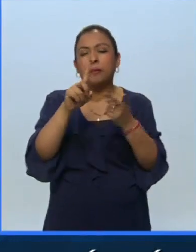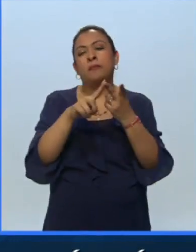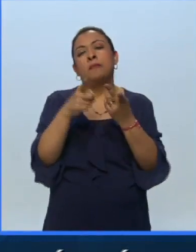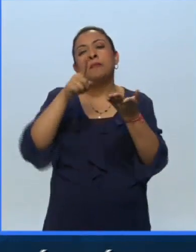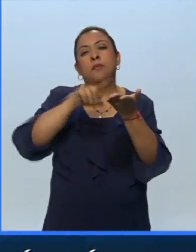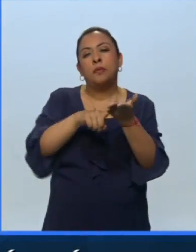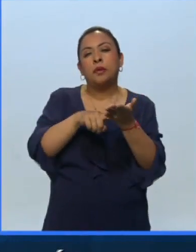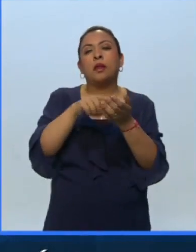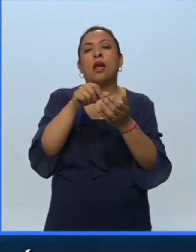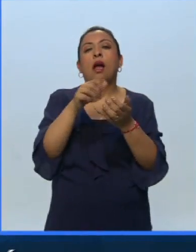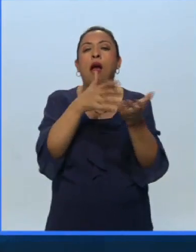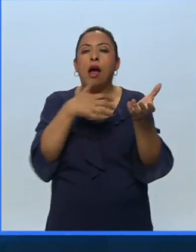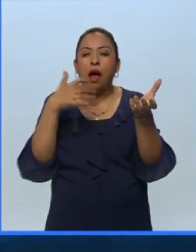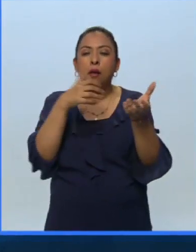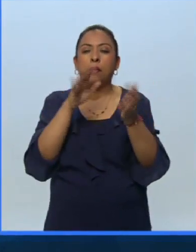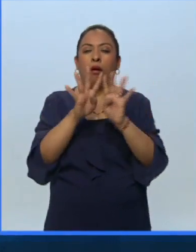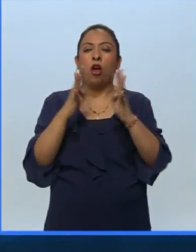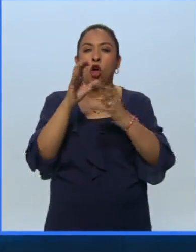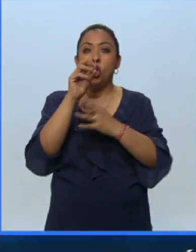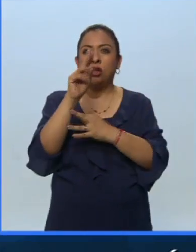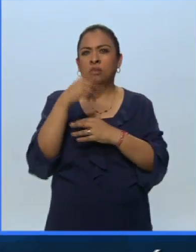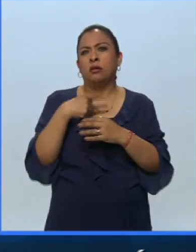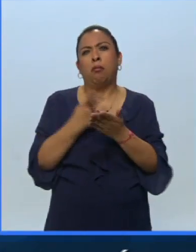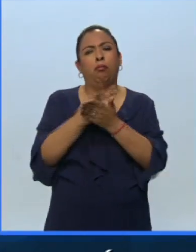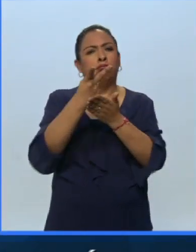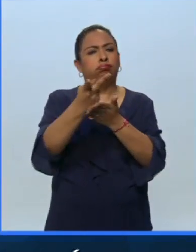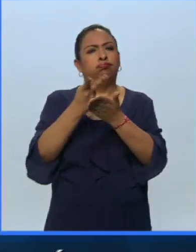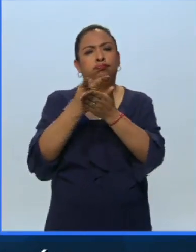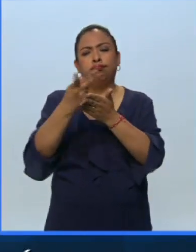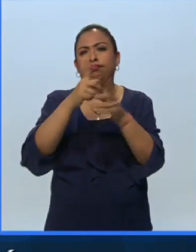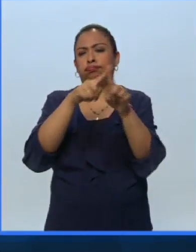americana para arpa y orquesta ha sido multipremiada.